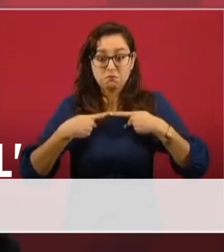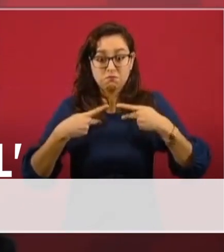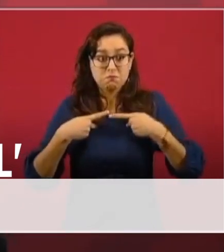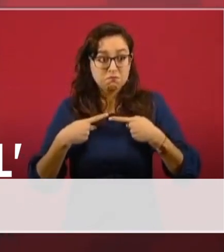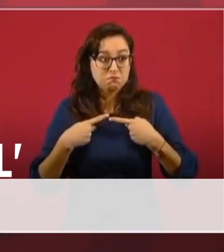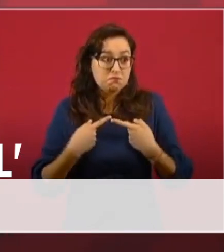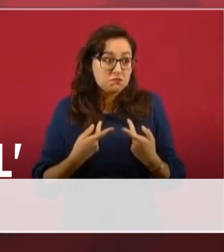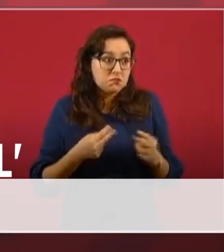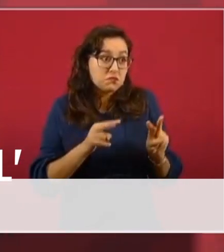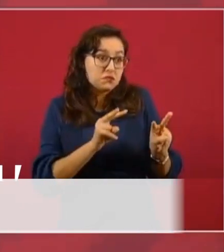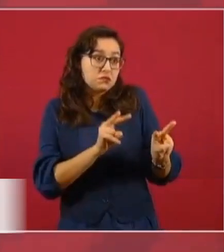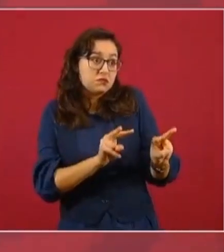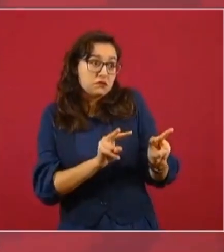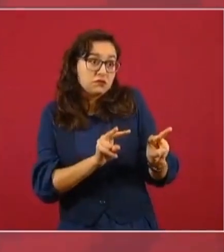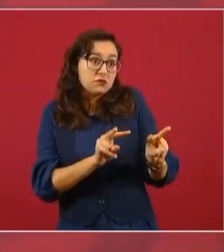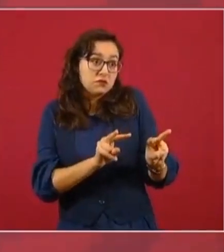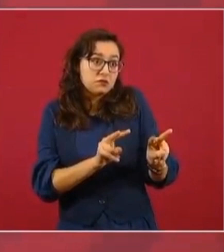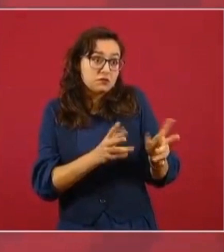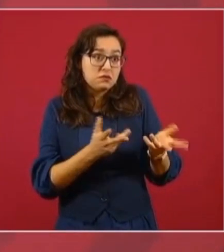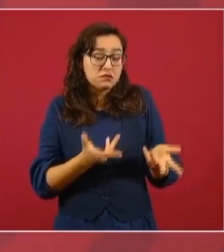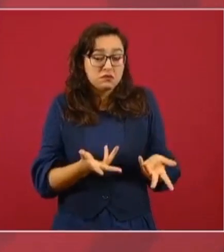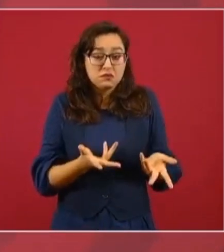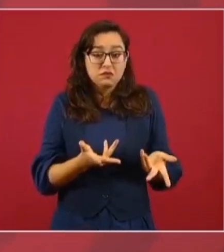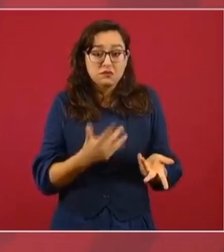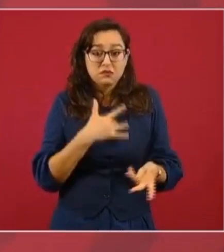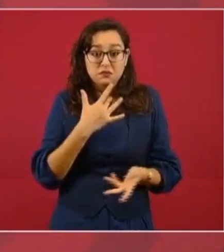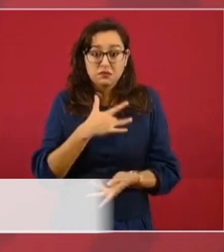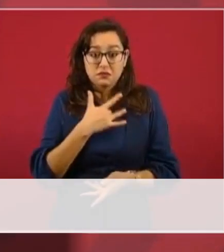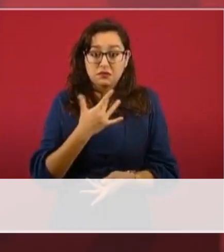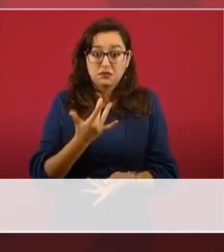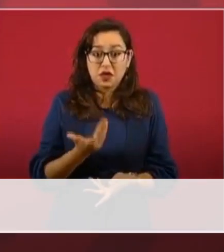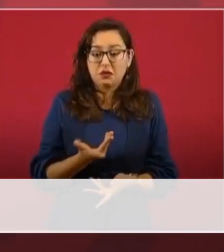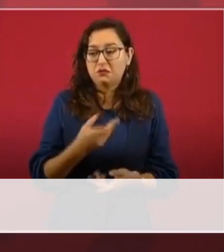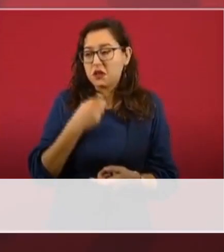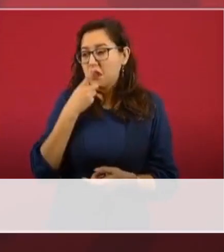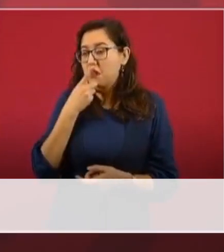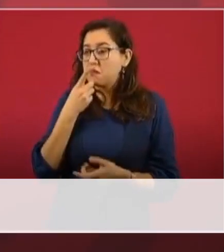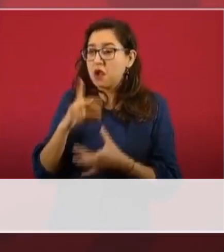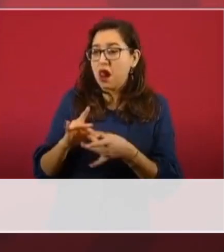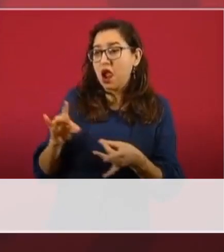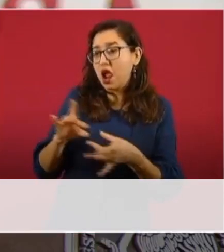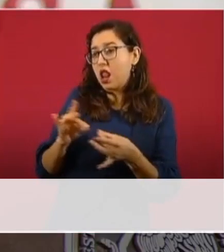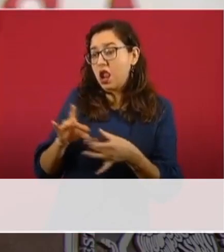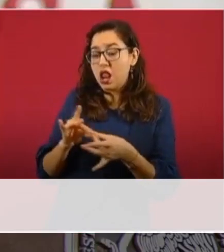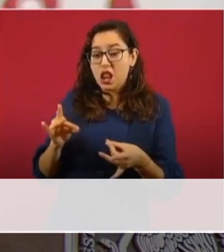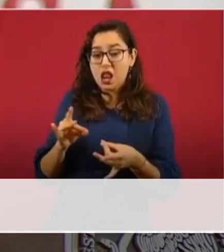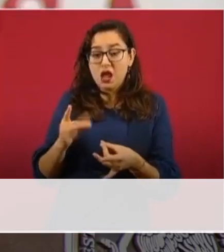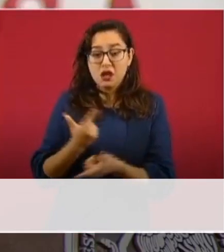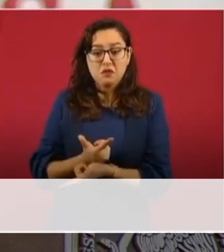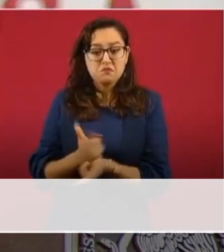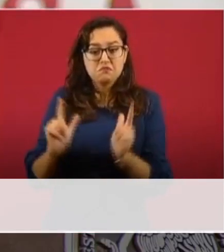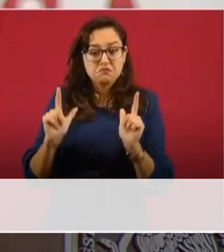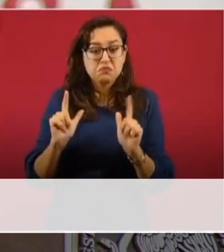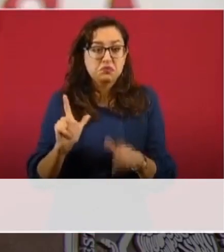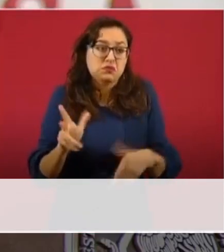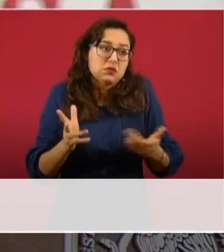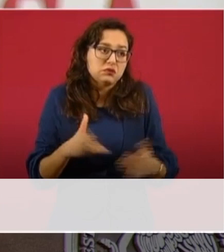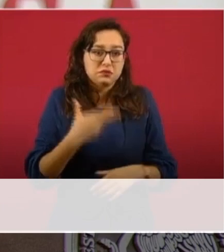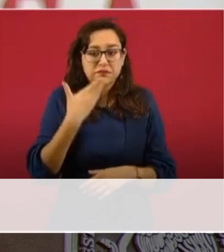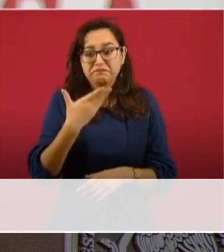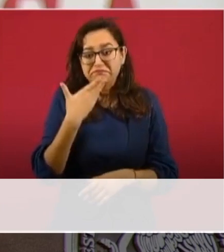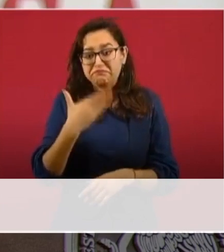decir cualquier cosa, lo veía normal.